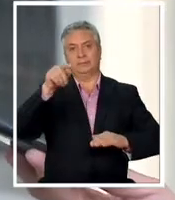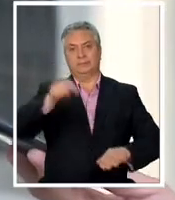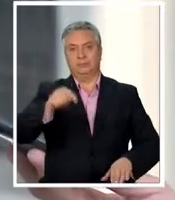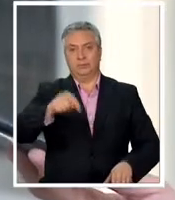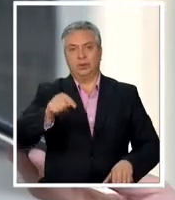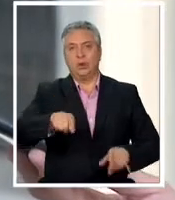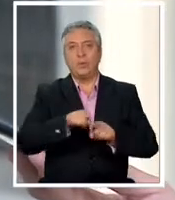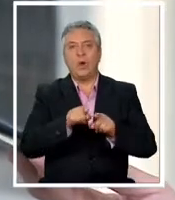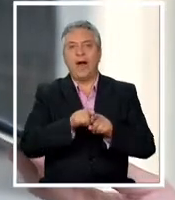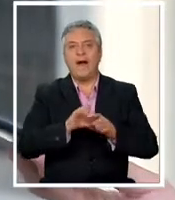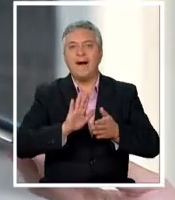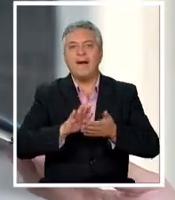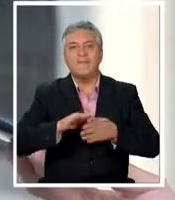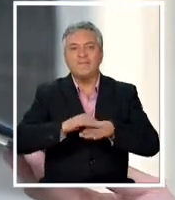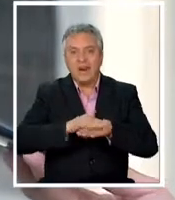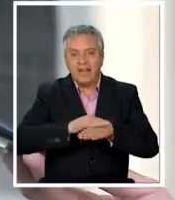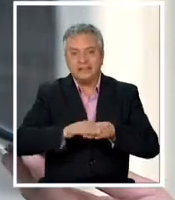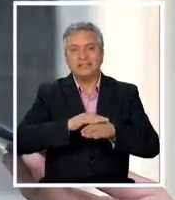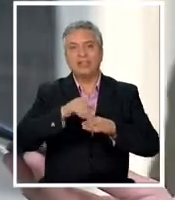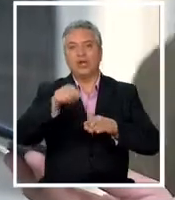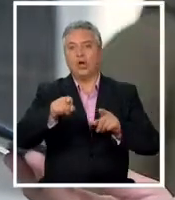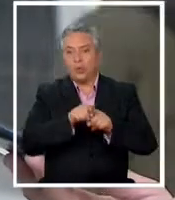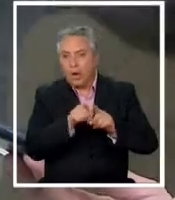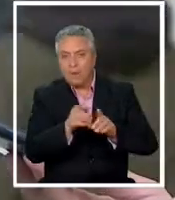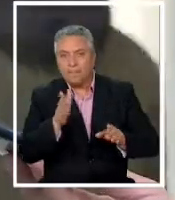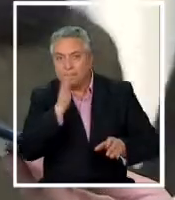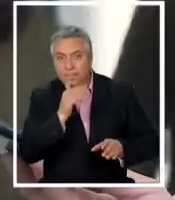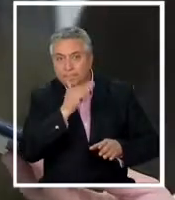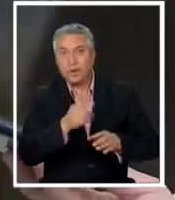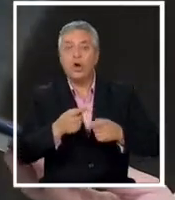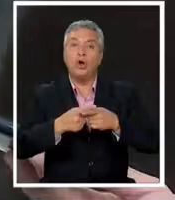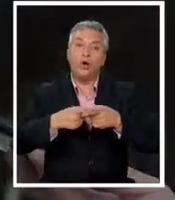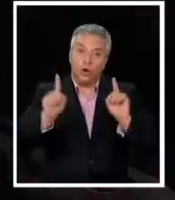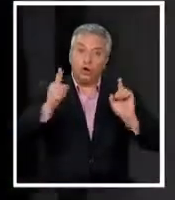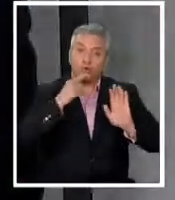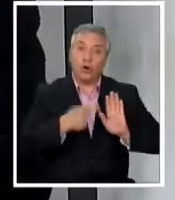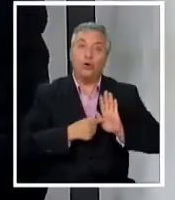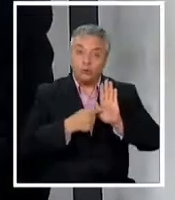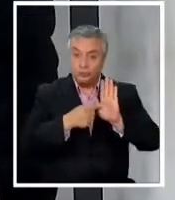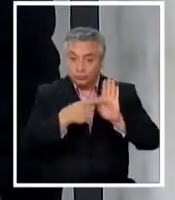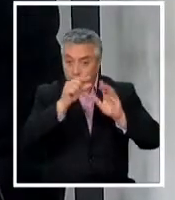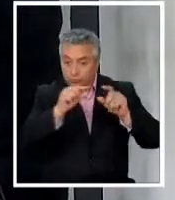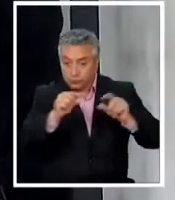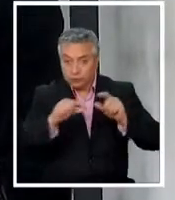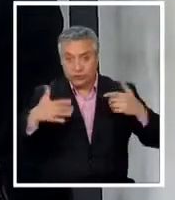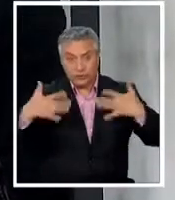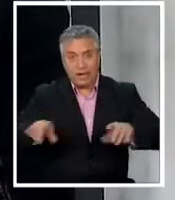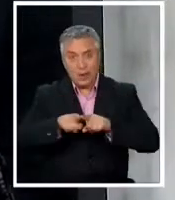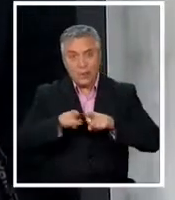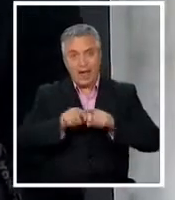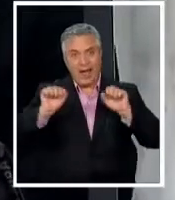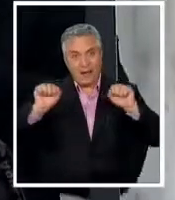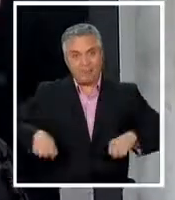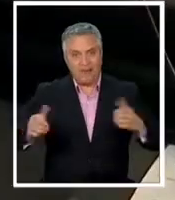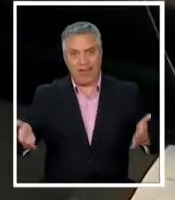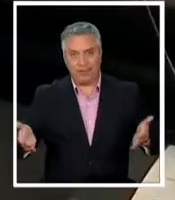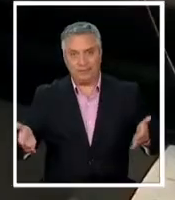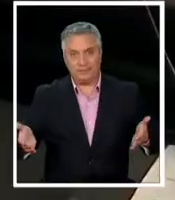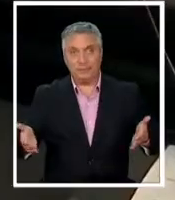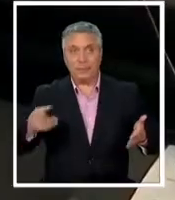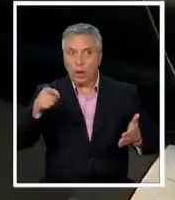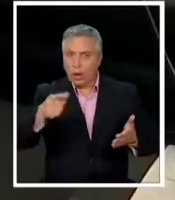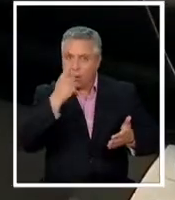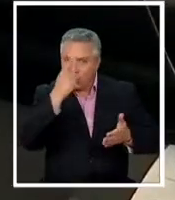vacío una inconsistencia una incongruencia con otros principios que han sido aprobados. Uno de estos vacíos quizás el más